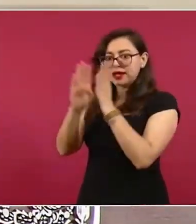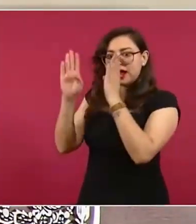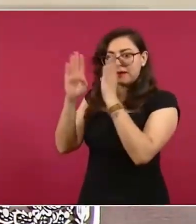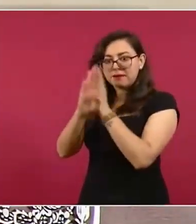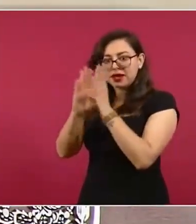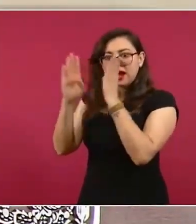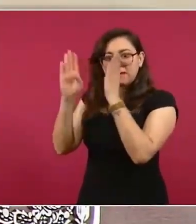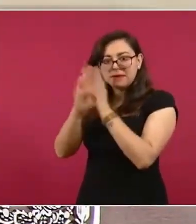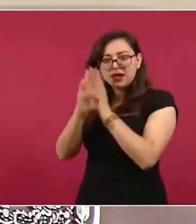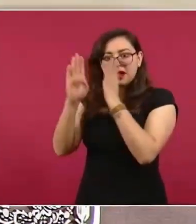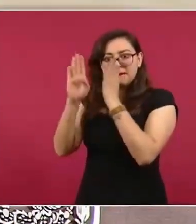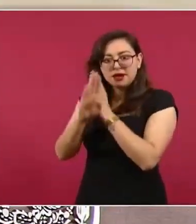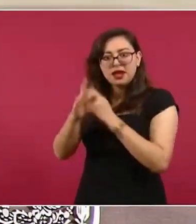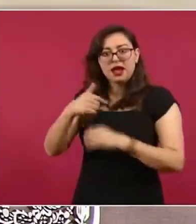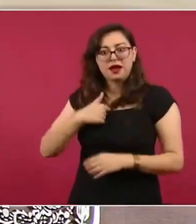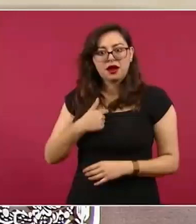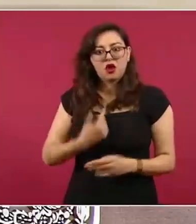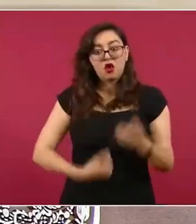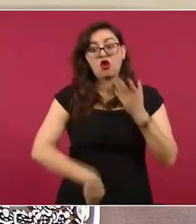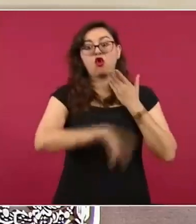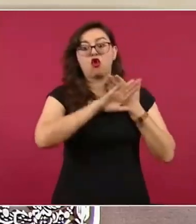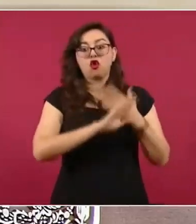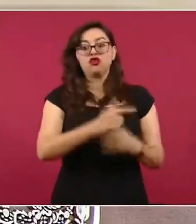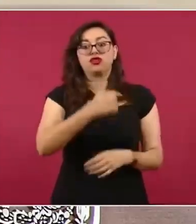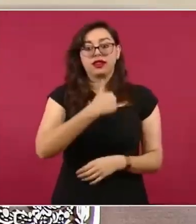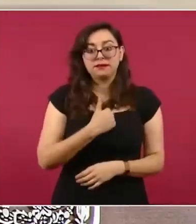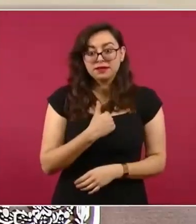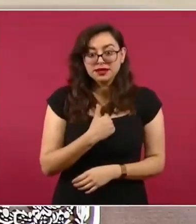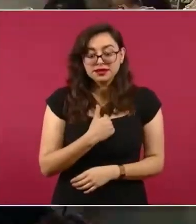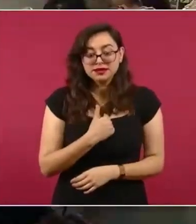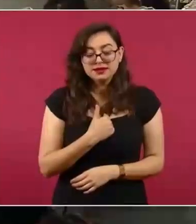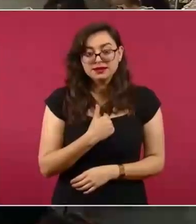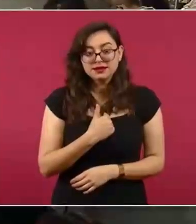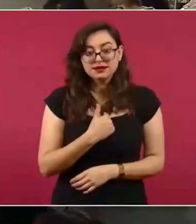grupo de espionaje del régimen.